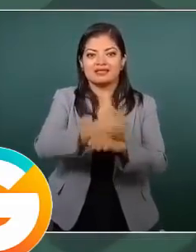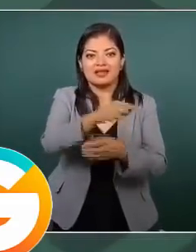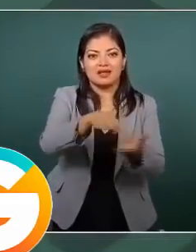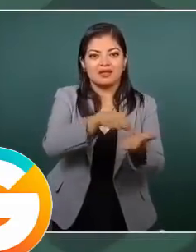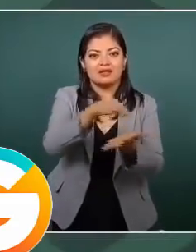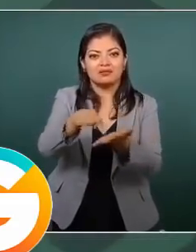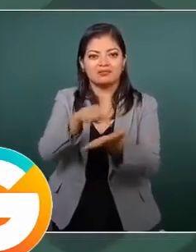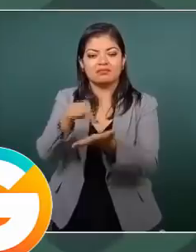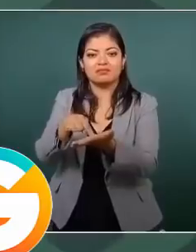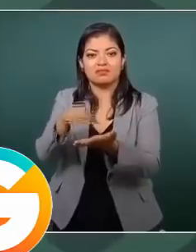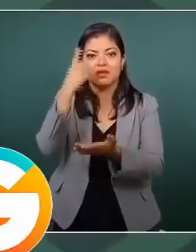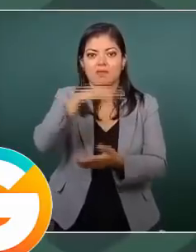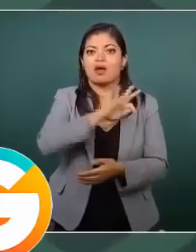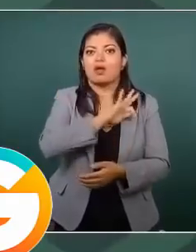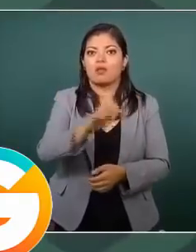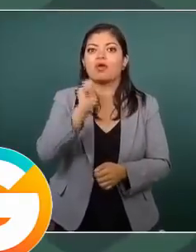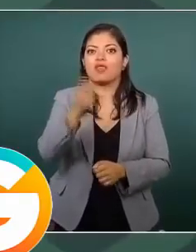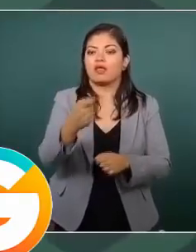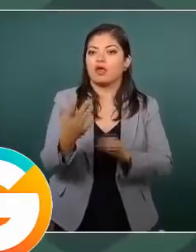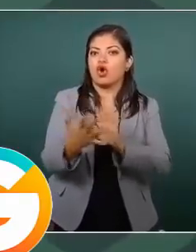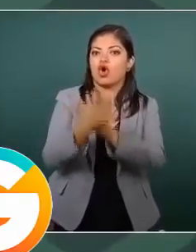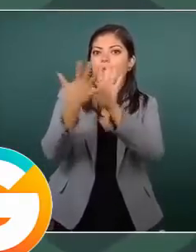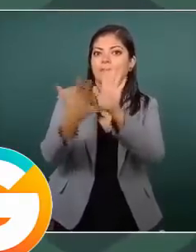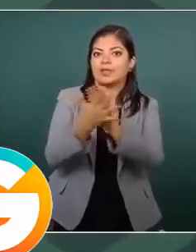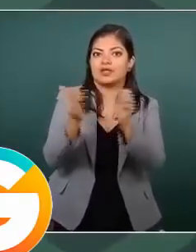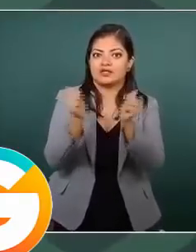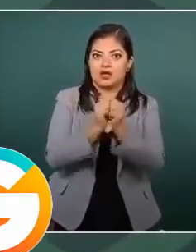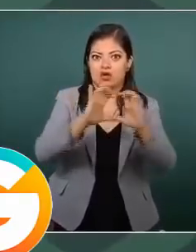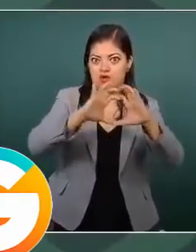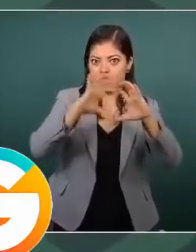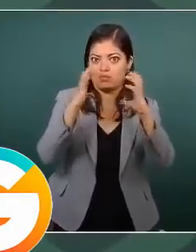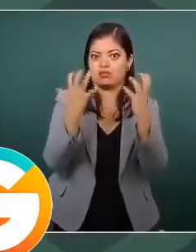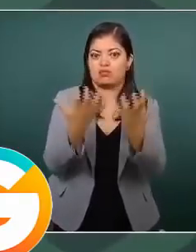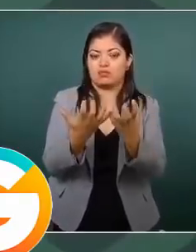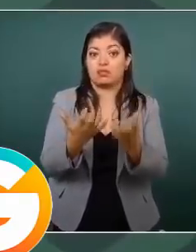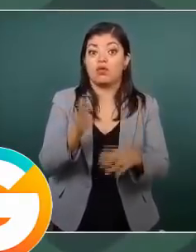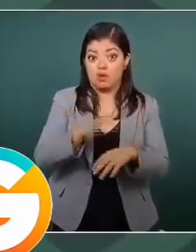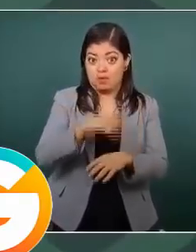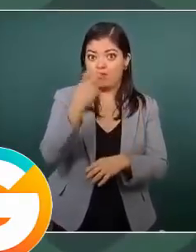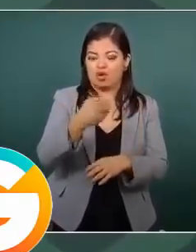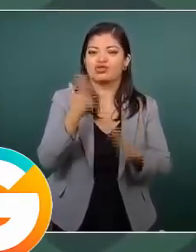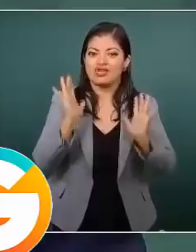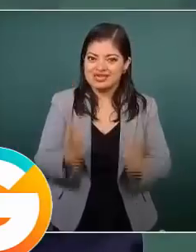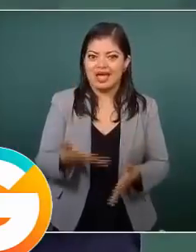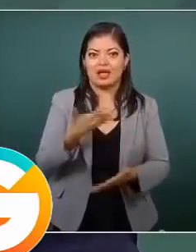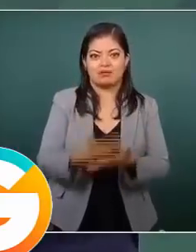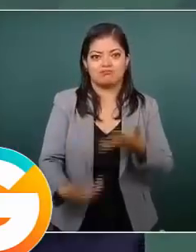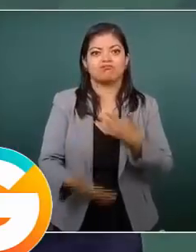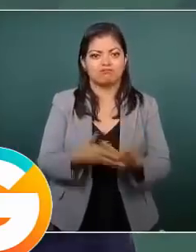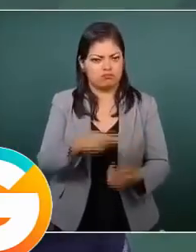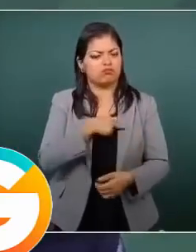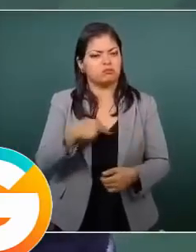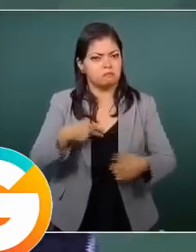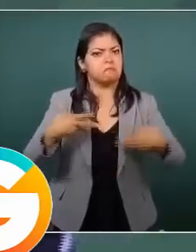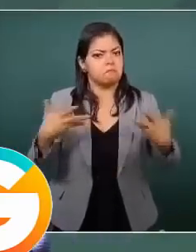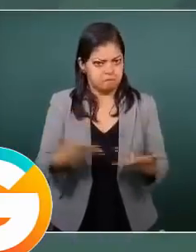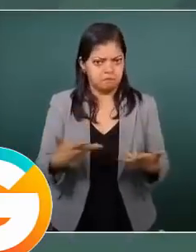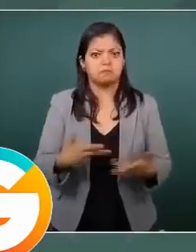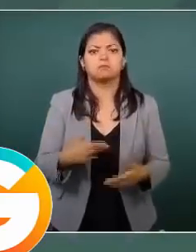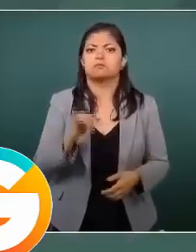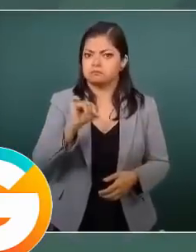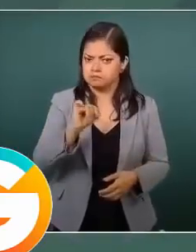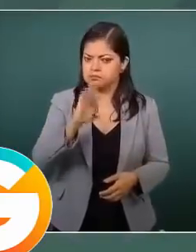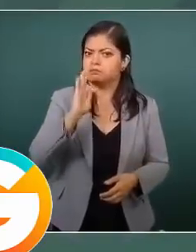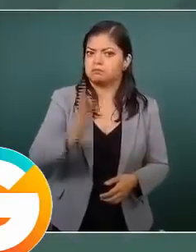fortalecer nuestra capacidad de competir a escala global. Este es el momento de que nos convoque para ponernos manos a la obra. Aquí estemos listos para hacer nuestra parte.